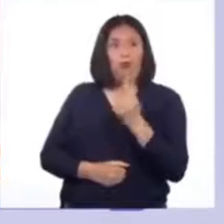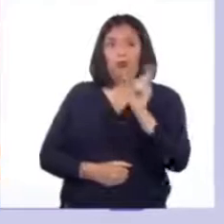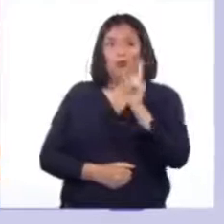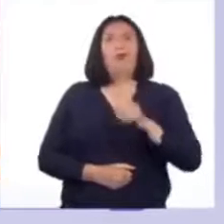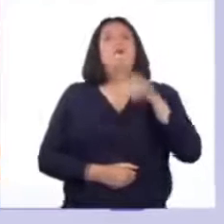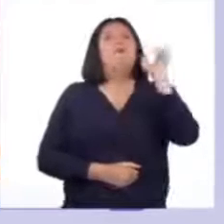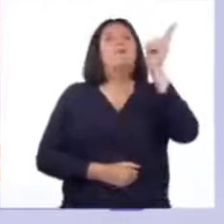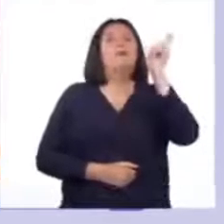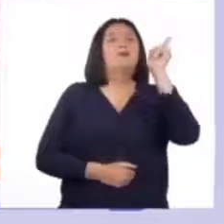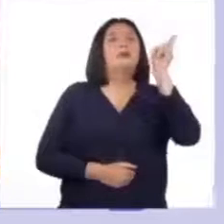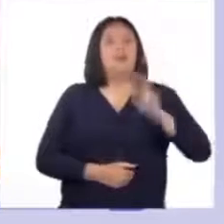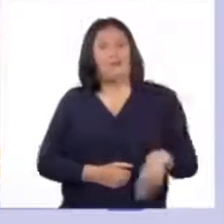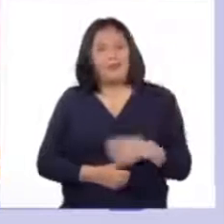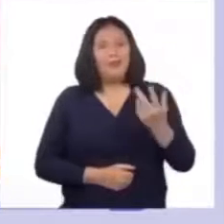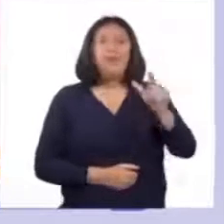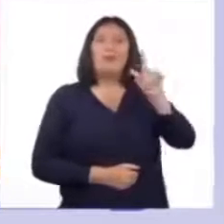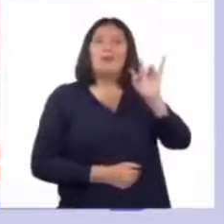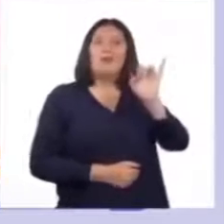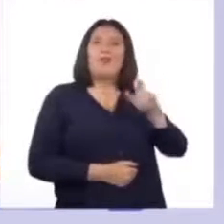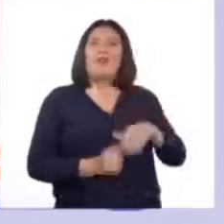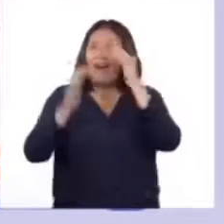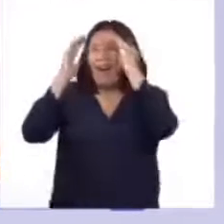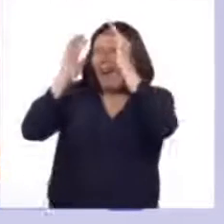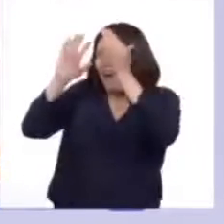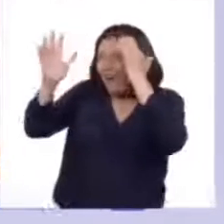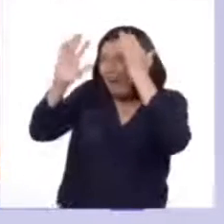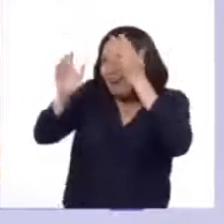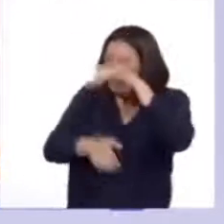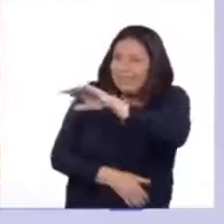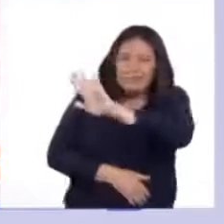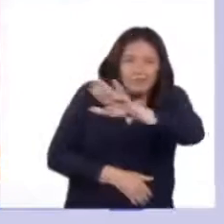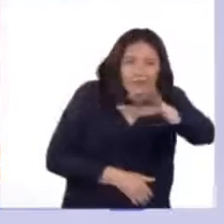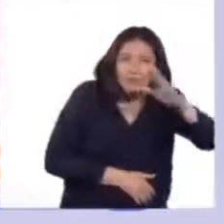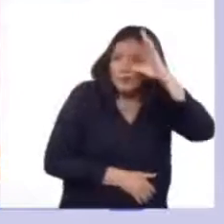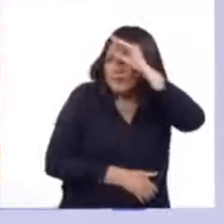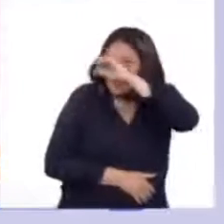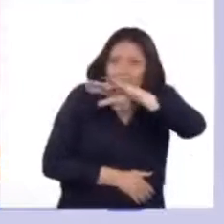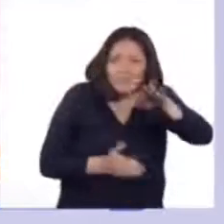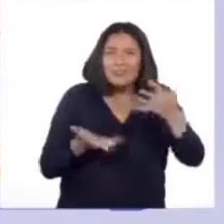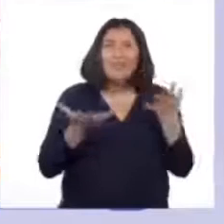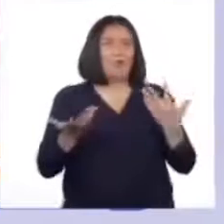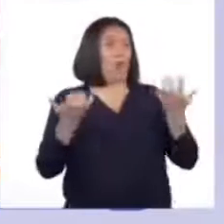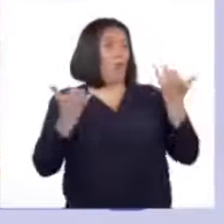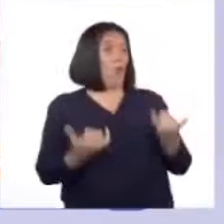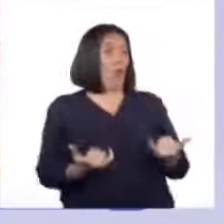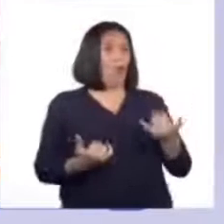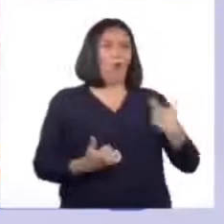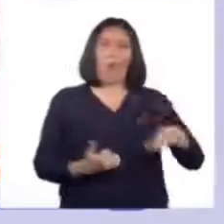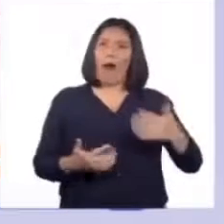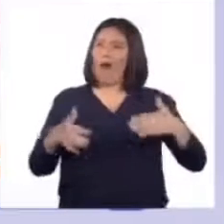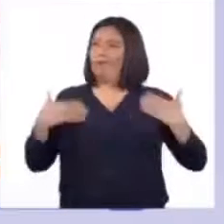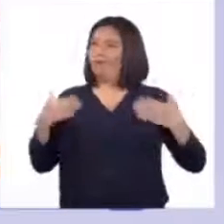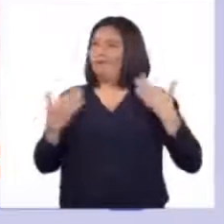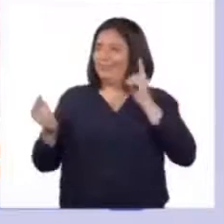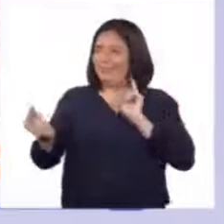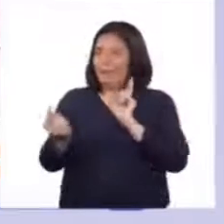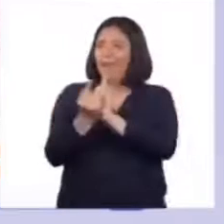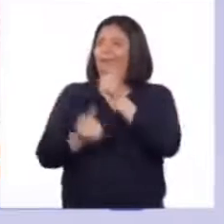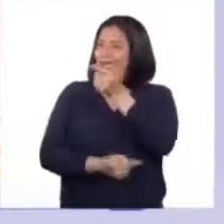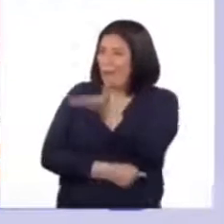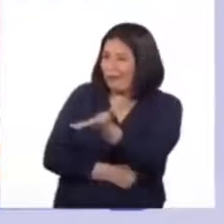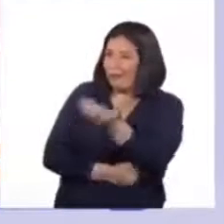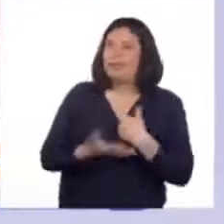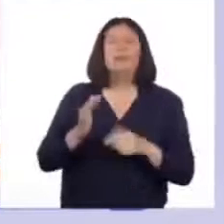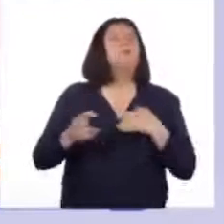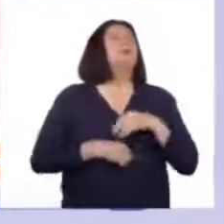Gustavo. ¡Bienvenido, profesor! Hola, Patricia. Hola, chicos. Hola, chicas. El día de hoy estoy muy feliz de estar con ustedes para